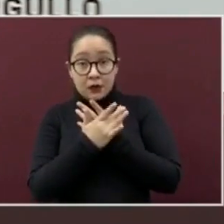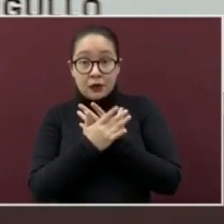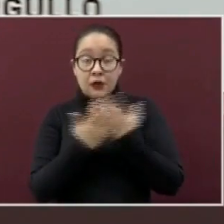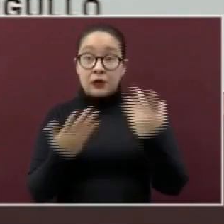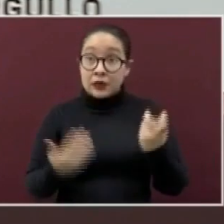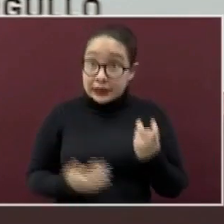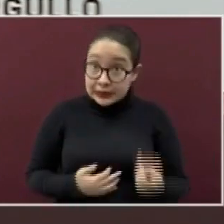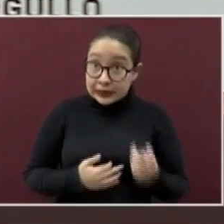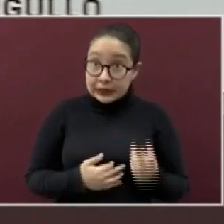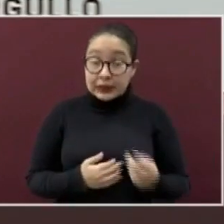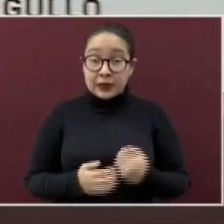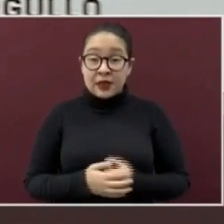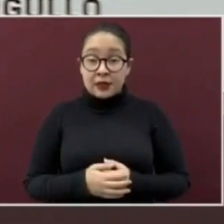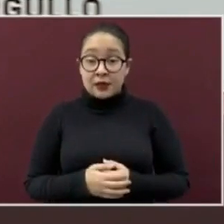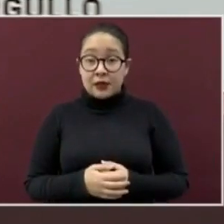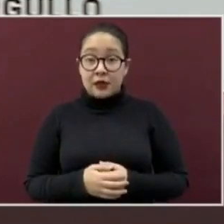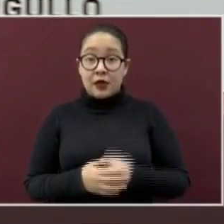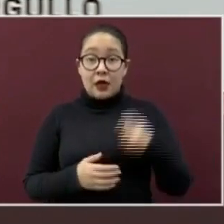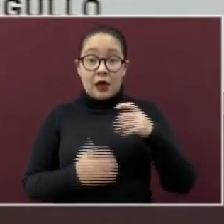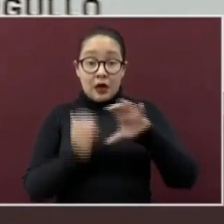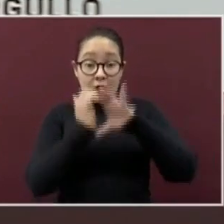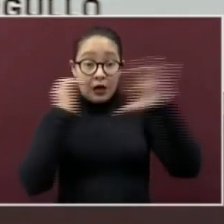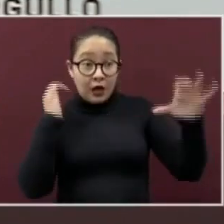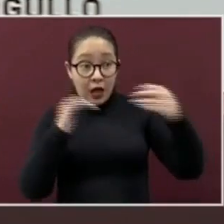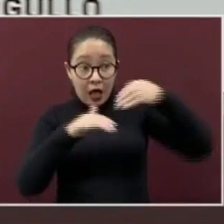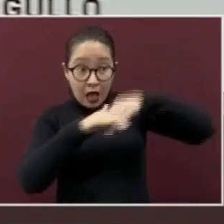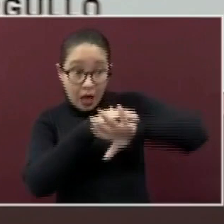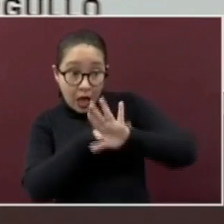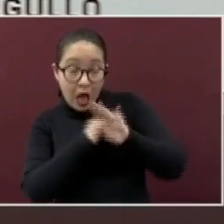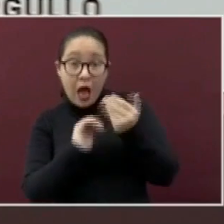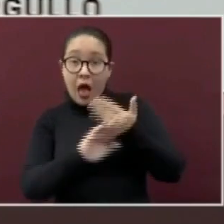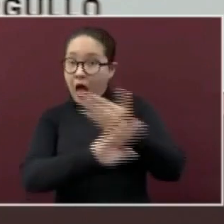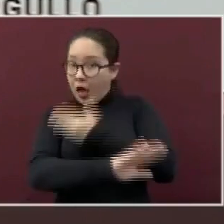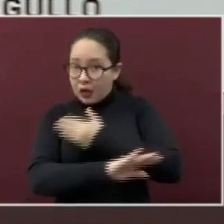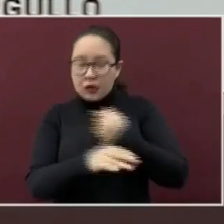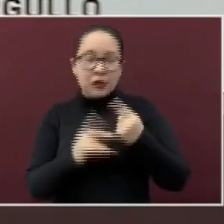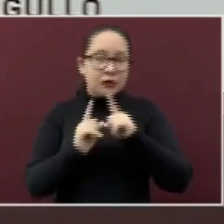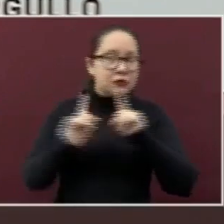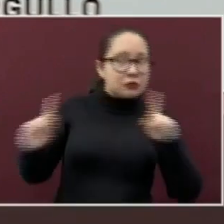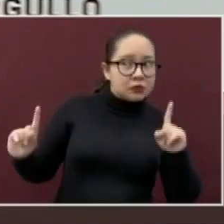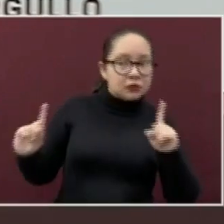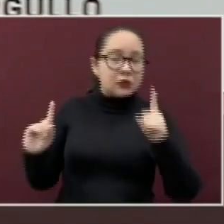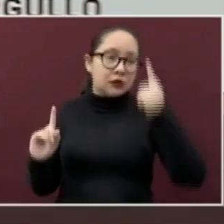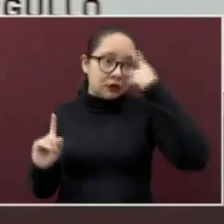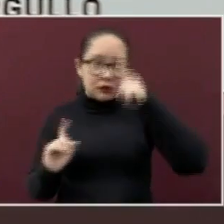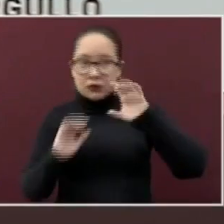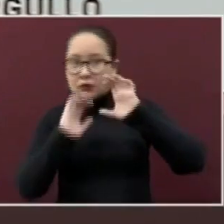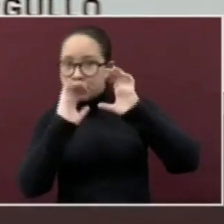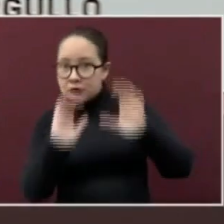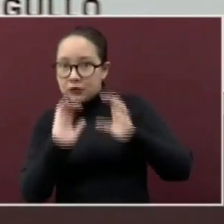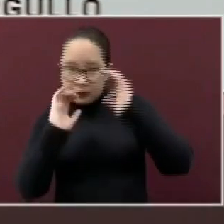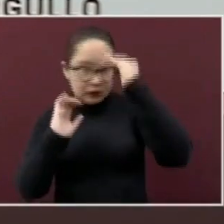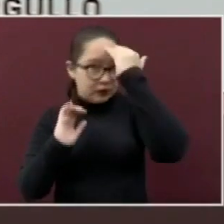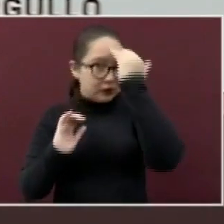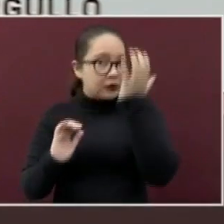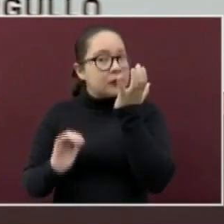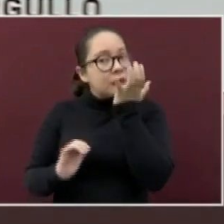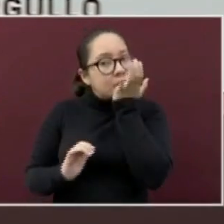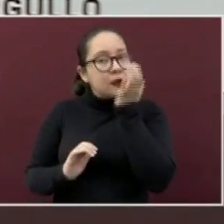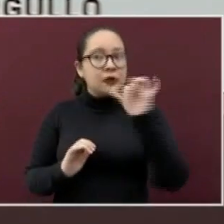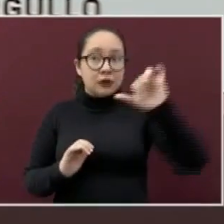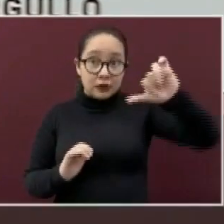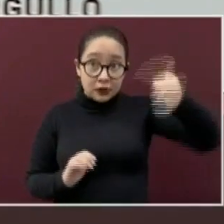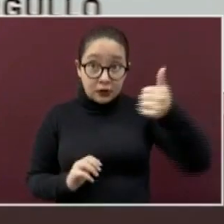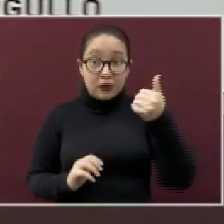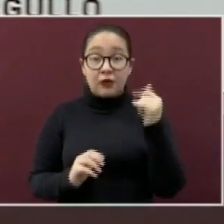antes de subir al autobús, combi o taxi. Hay que procurar tener